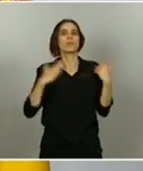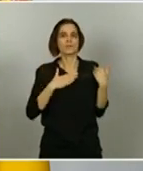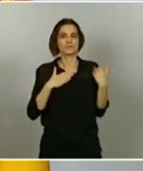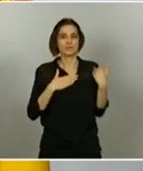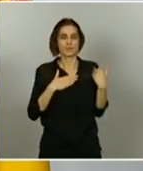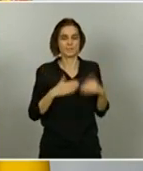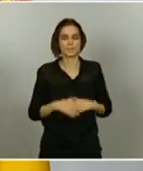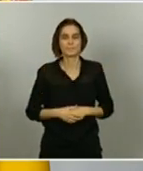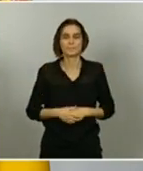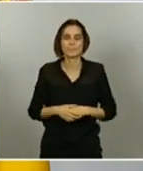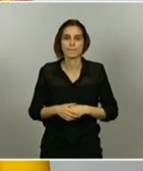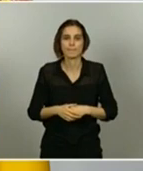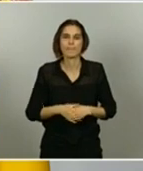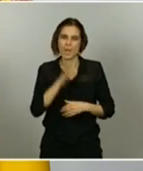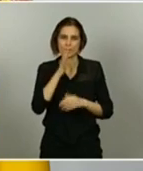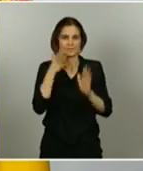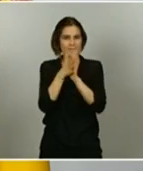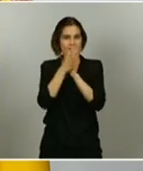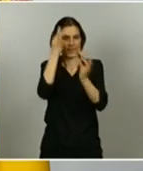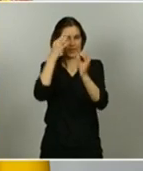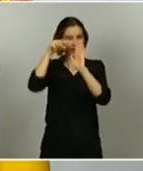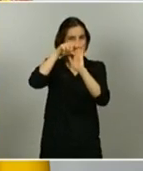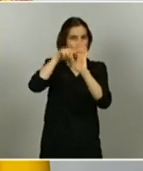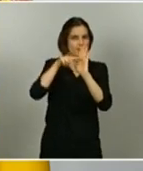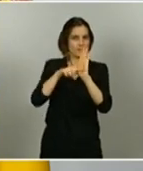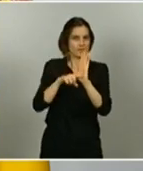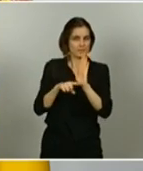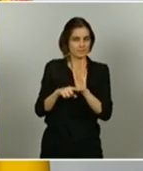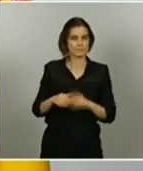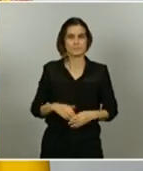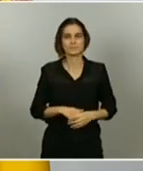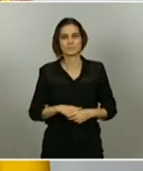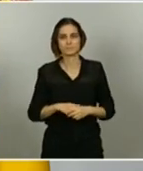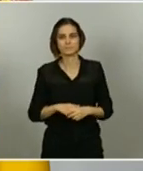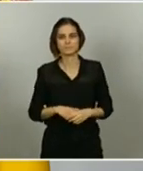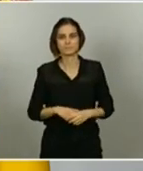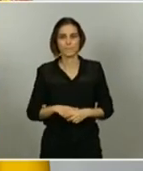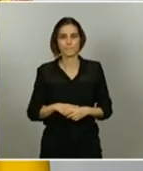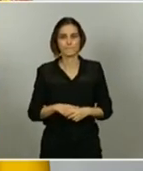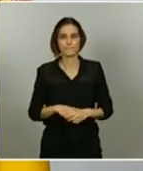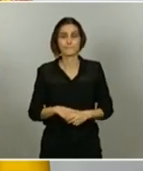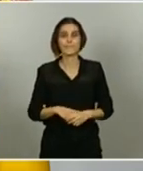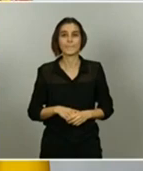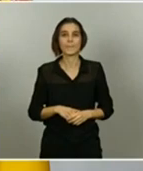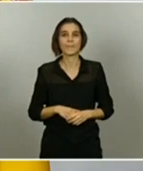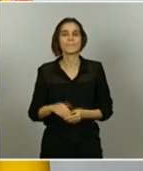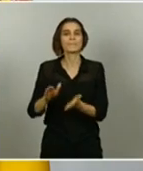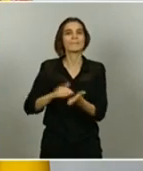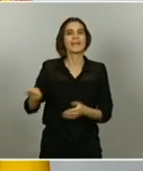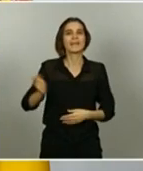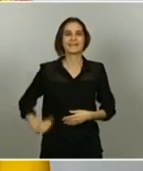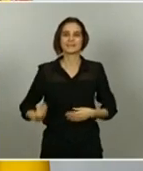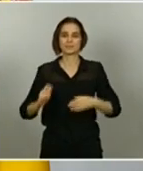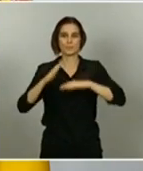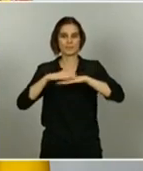detalle algunos de los elementos más importantes de esta nueva prestación. El ingreso mínimo vital es una prestación no contributiva de la